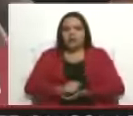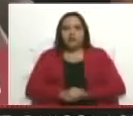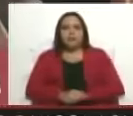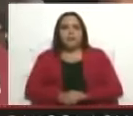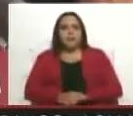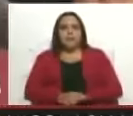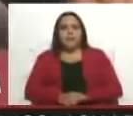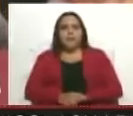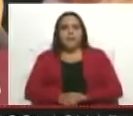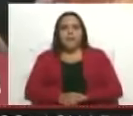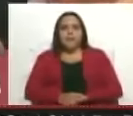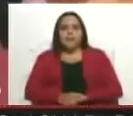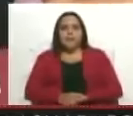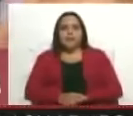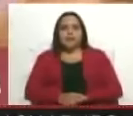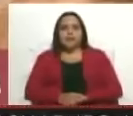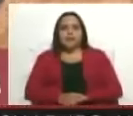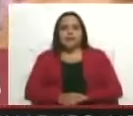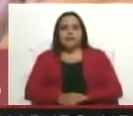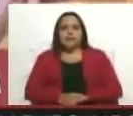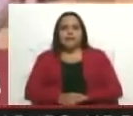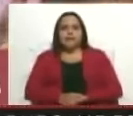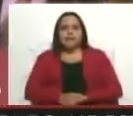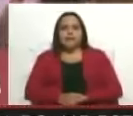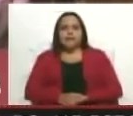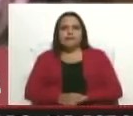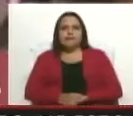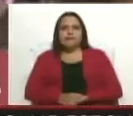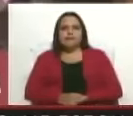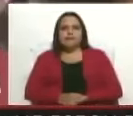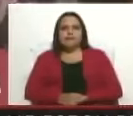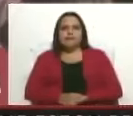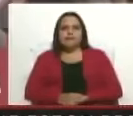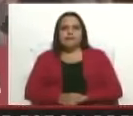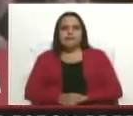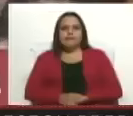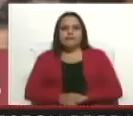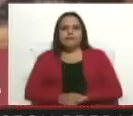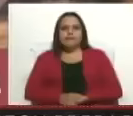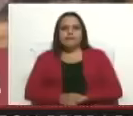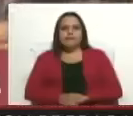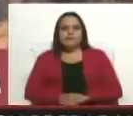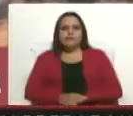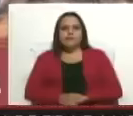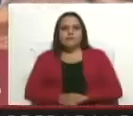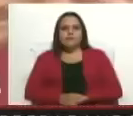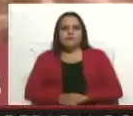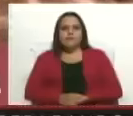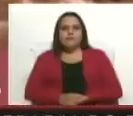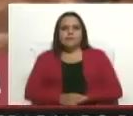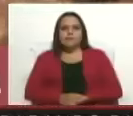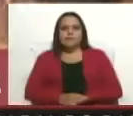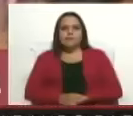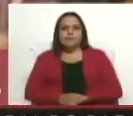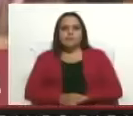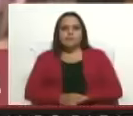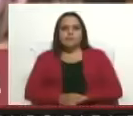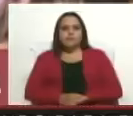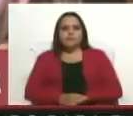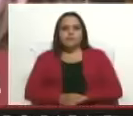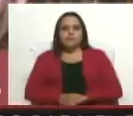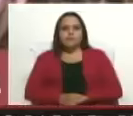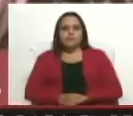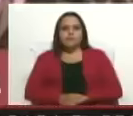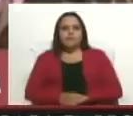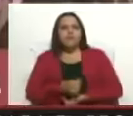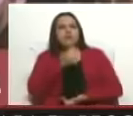El rol de operador, ¿a quién le quedó en Petroquiriquir y en el caso también con Chevron? ¿Quién le